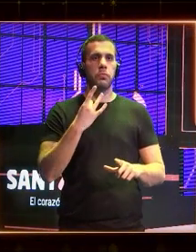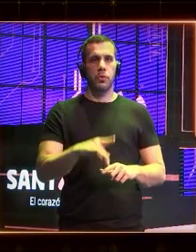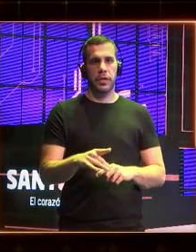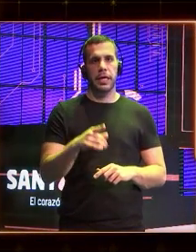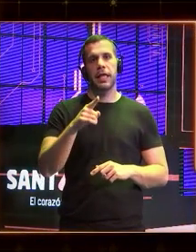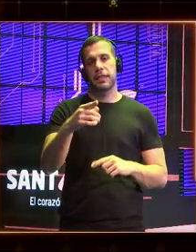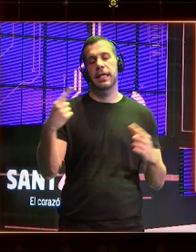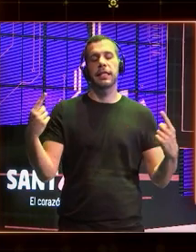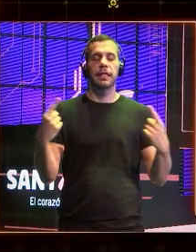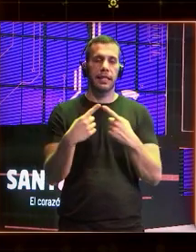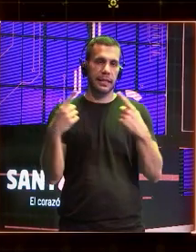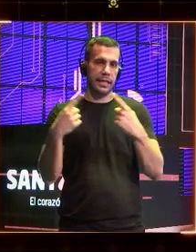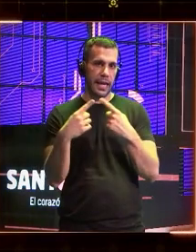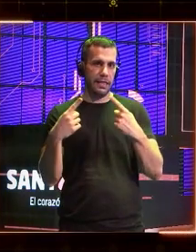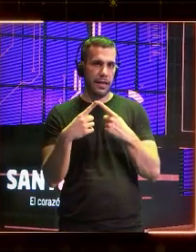TEIDE.